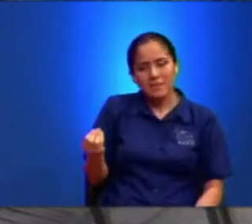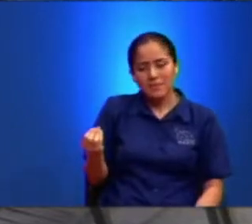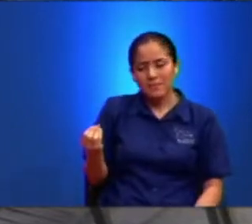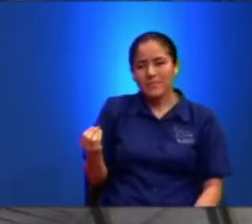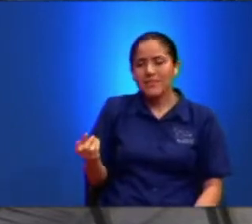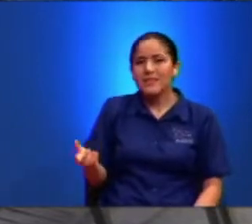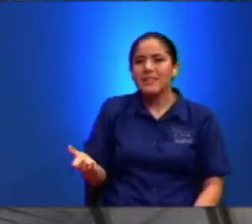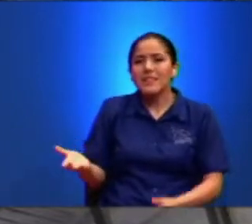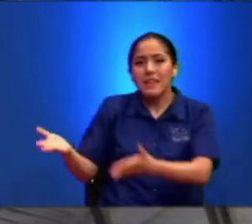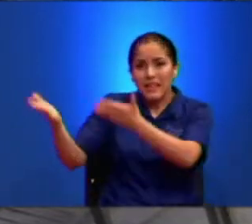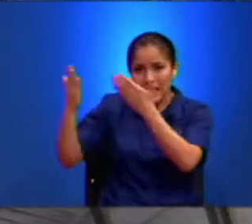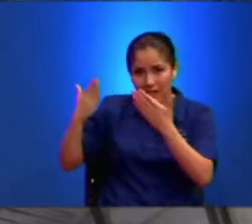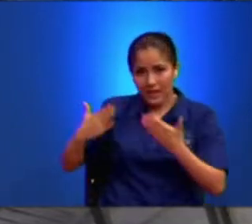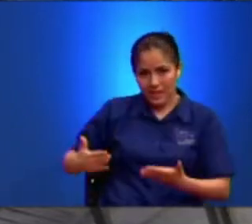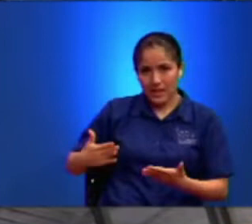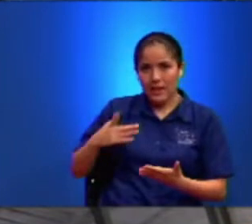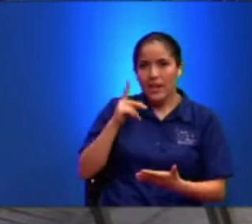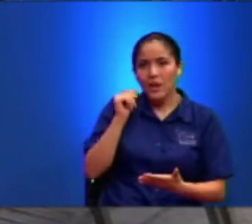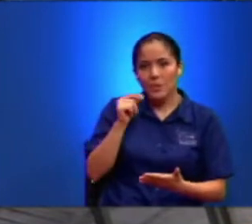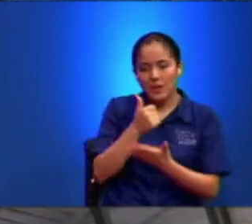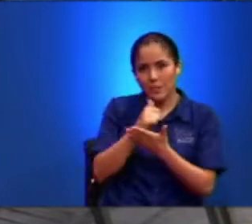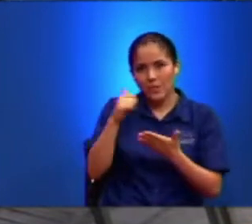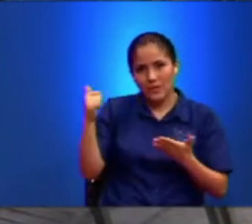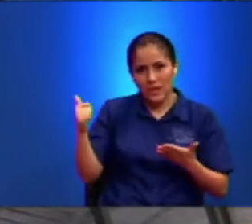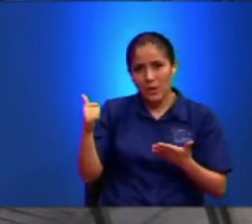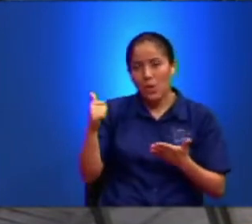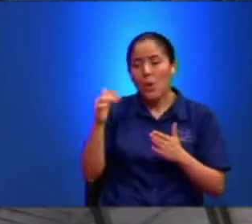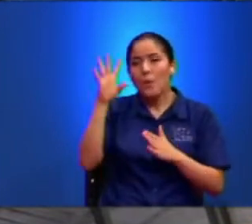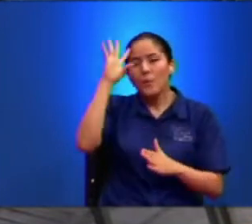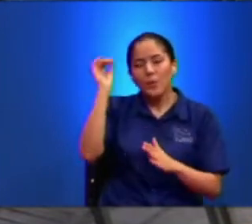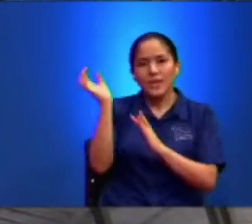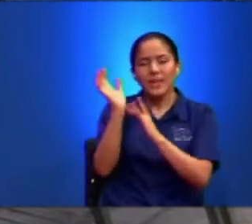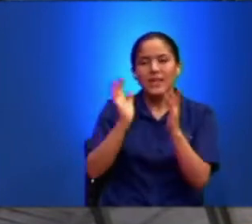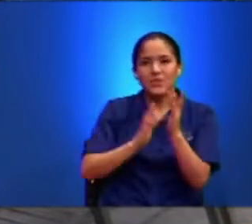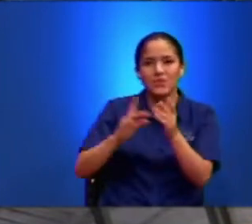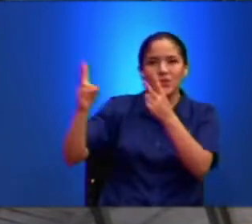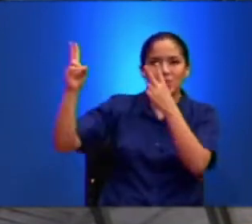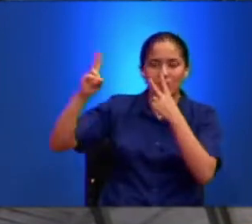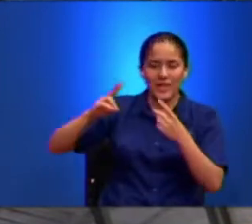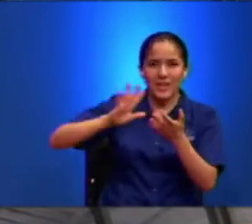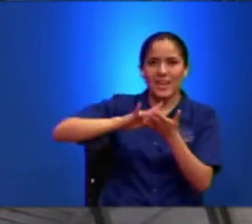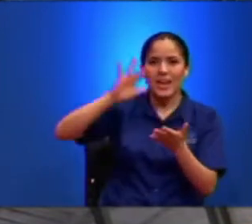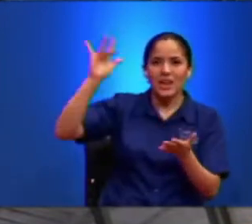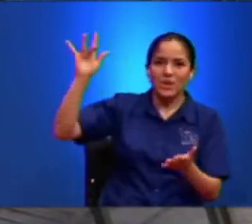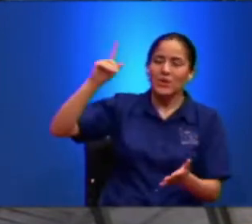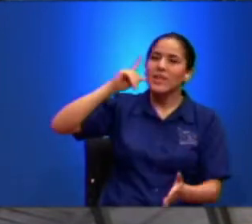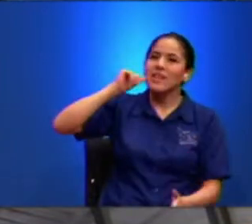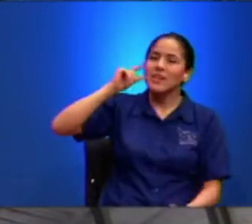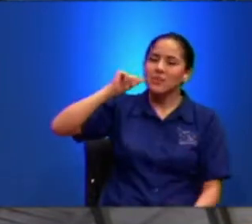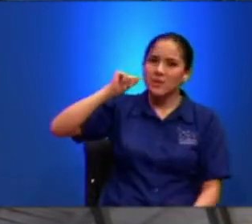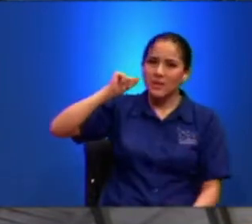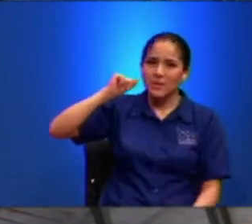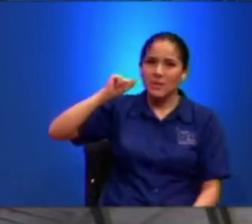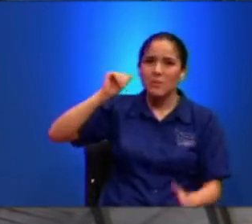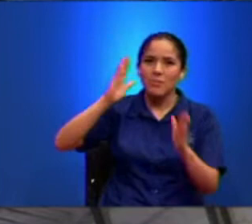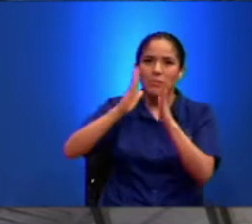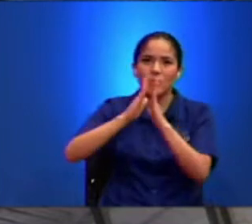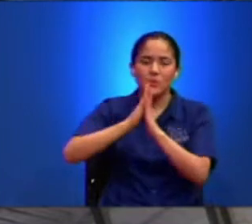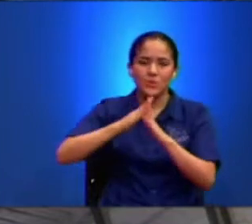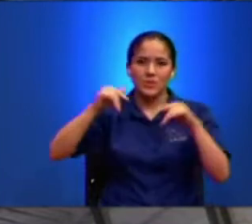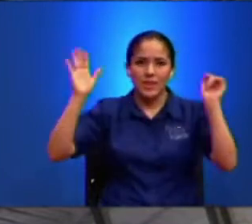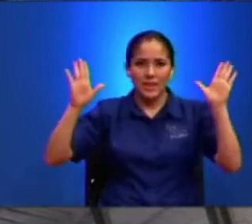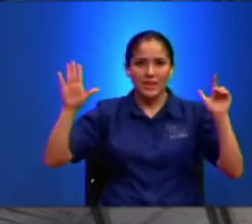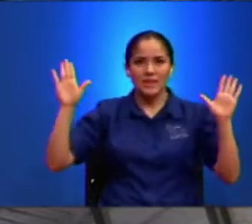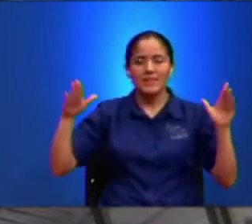Porque El Hijo Del Hombre Vendrá En La Gloria De Su Padre Con Sus Ángeles Y Entonces Pagará